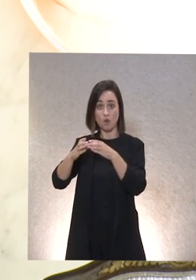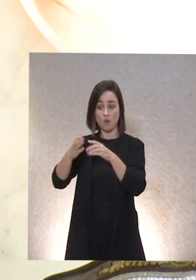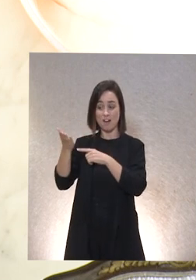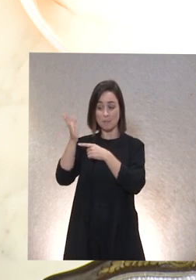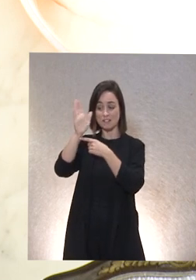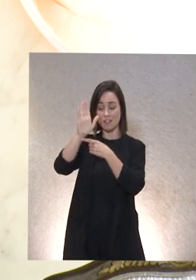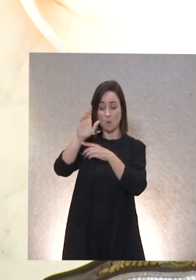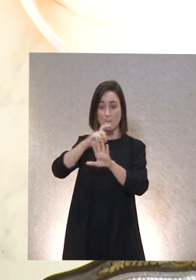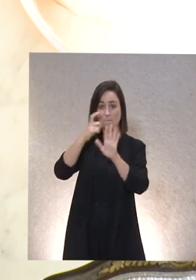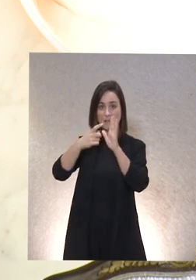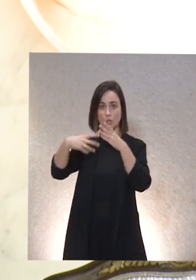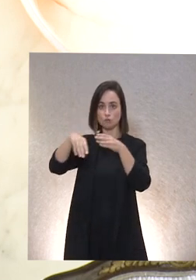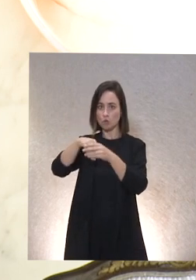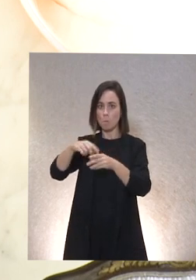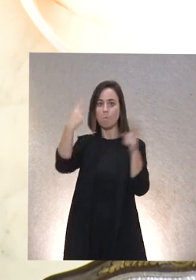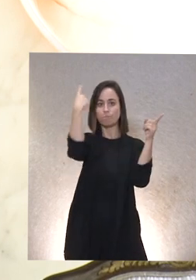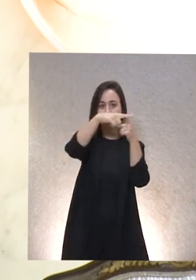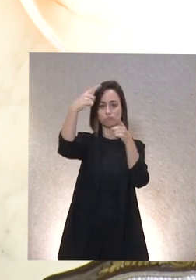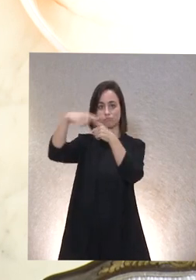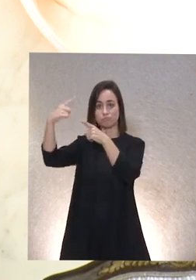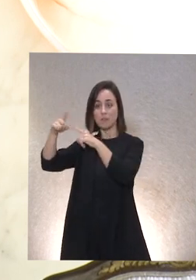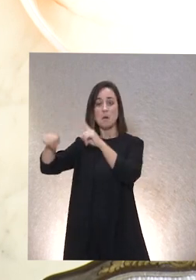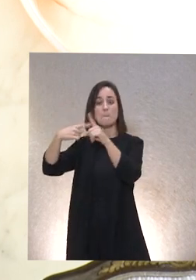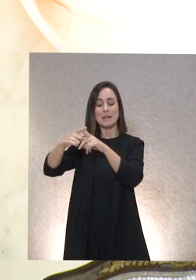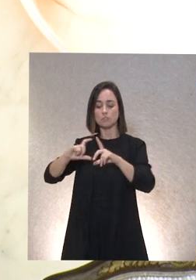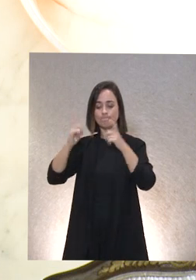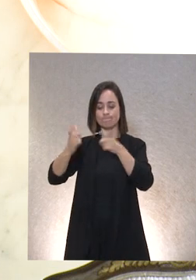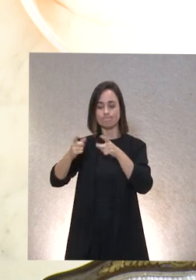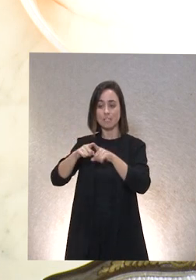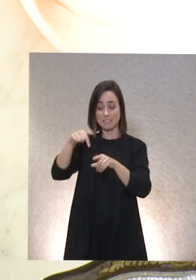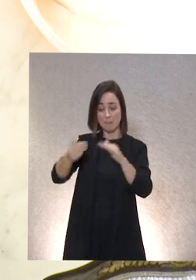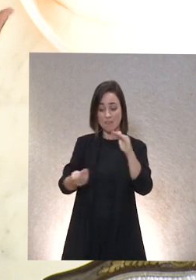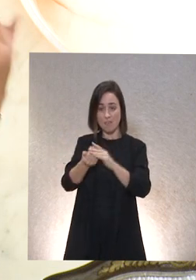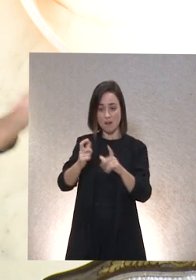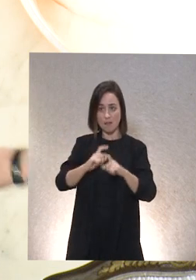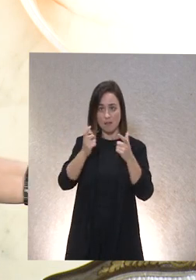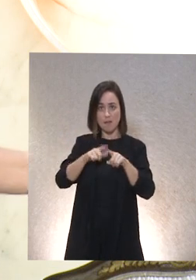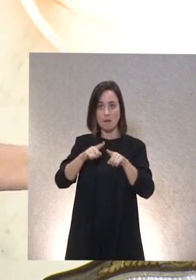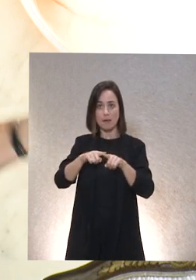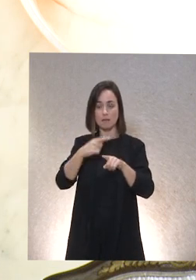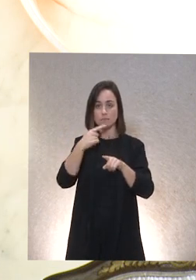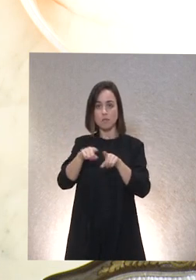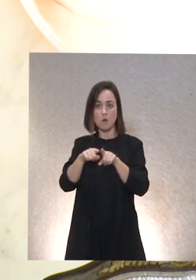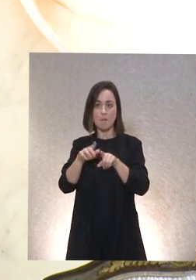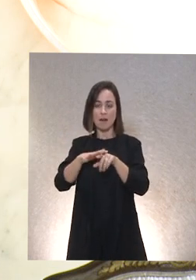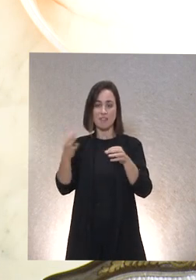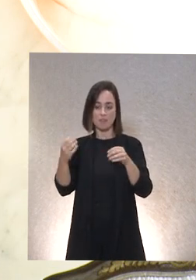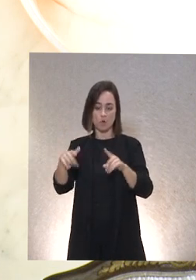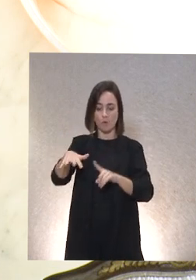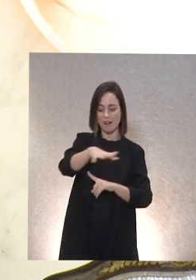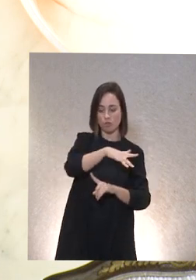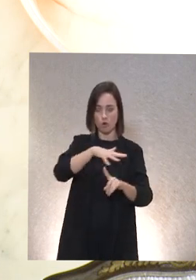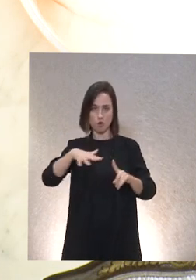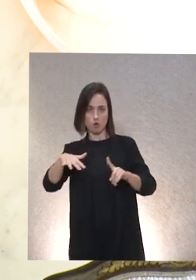de Plena Inclusión España que hemos tenido una reunión esta mañana por aquello que no nos dejan el espacio para el conocimiento del entorno hemos